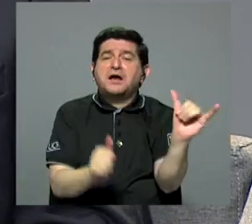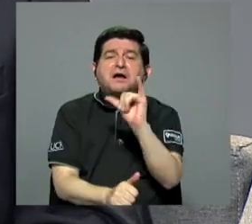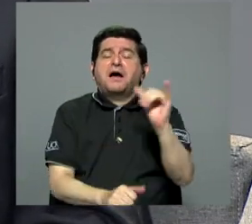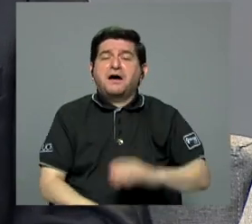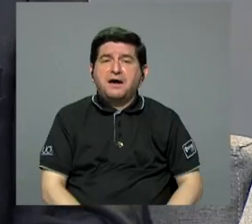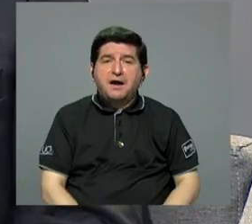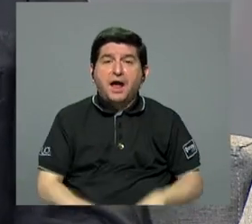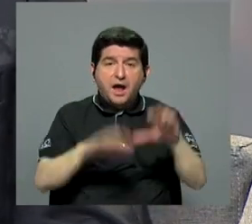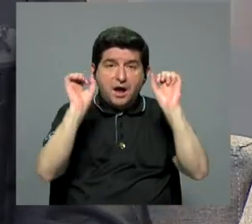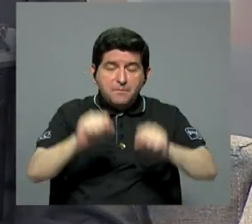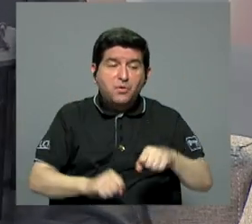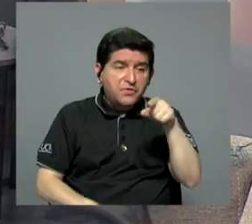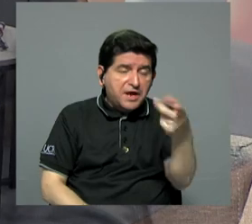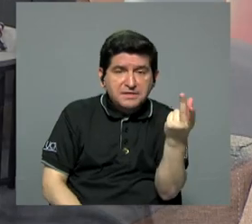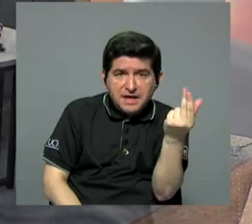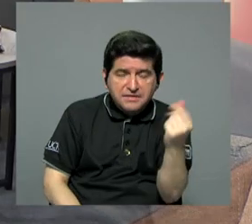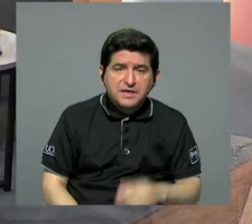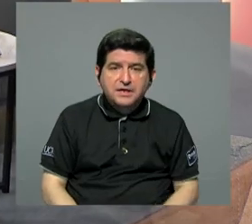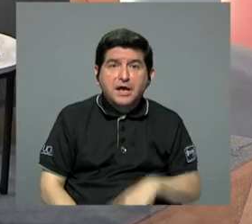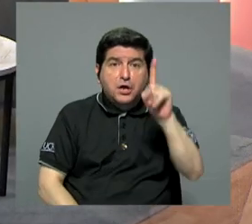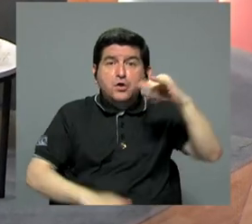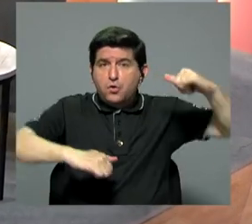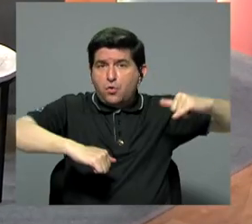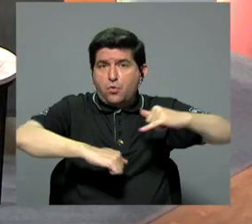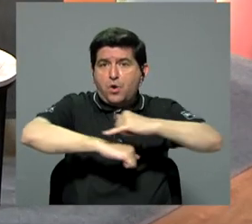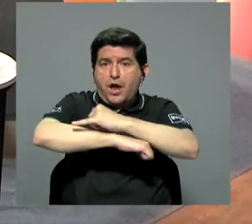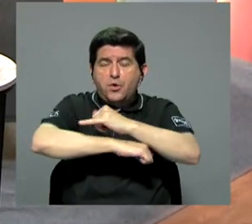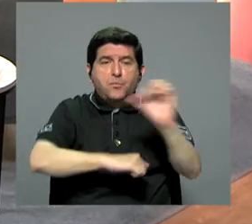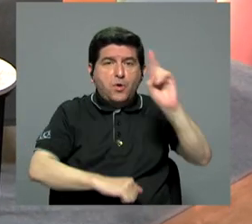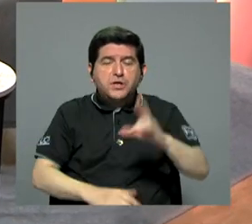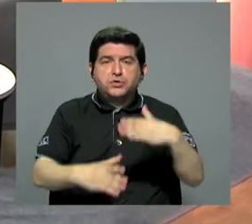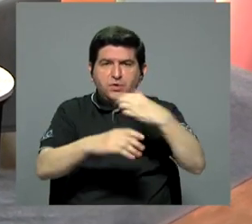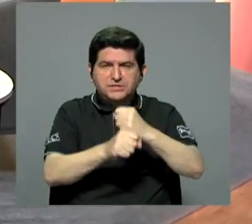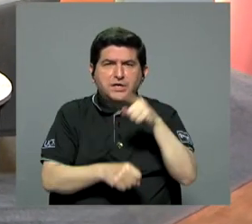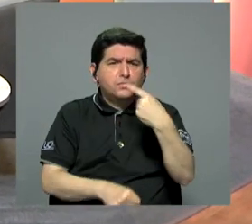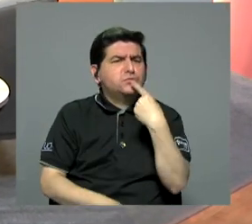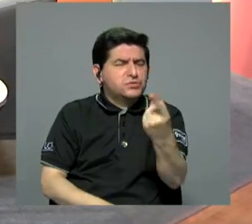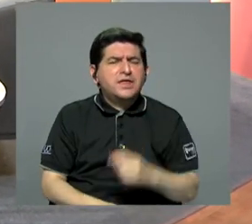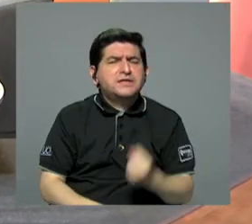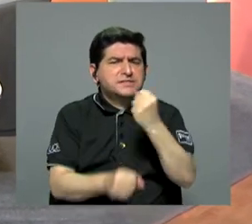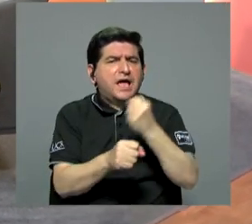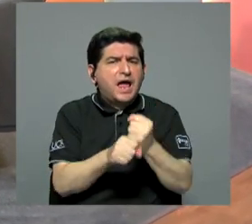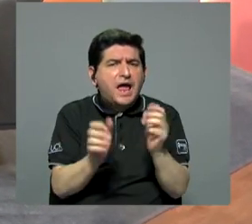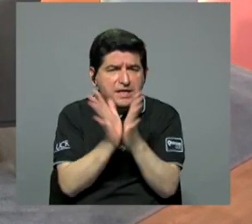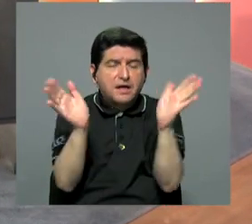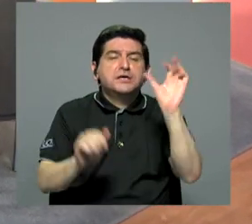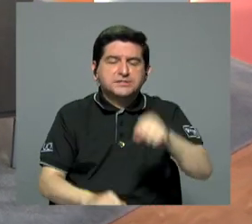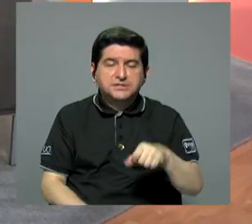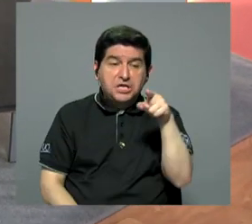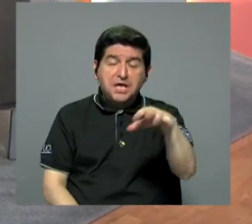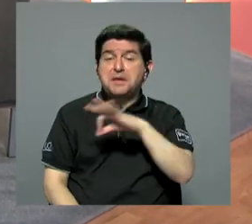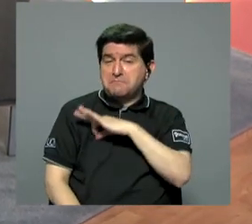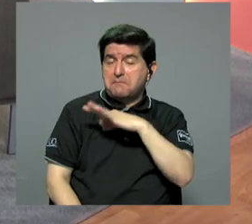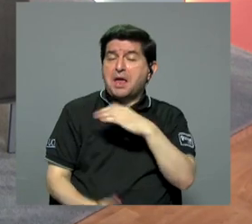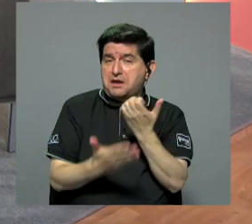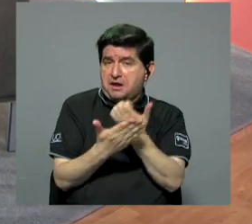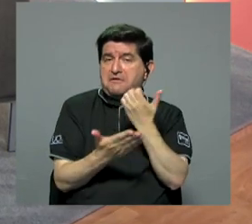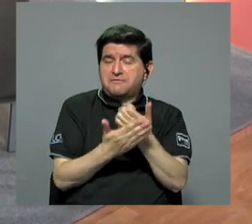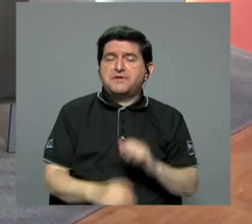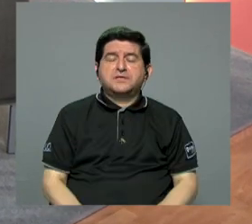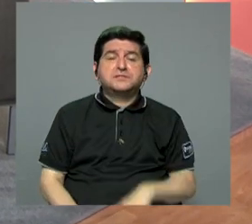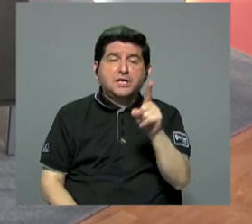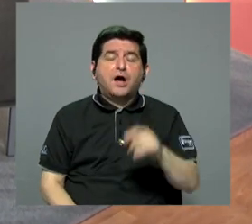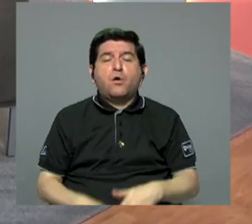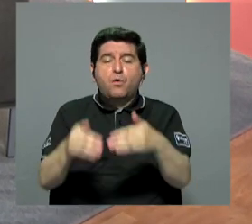Donde podamos sacar plata la Caja del Seguro para hacer un aeropuerto en Costa Rica. Usted dice obra pública en este momento. Claro, rentable, una